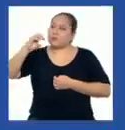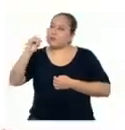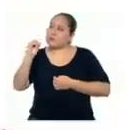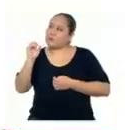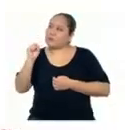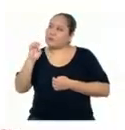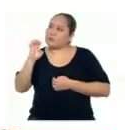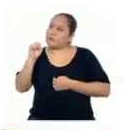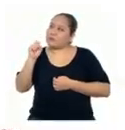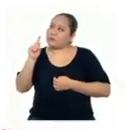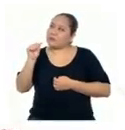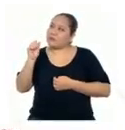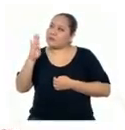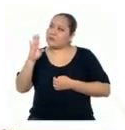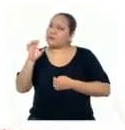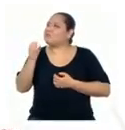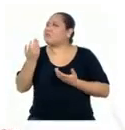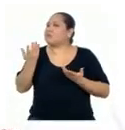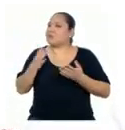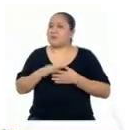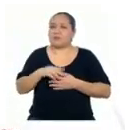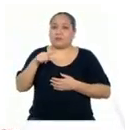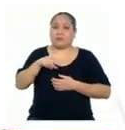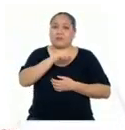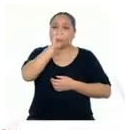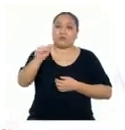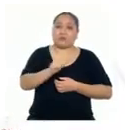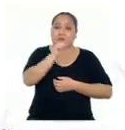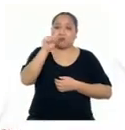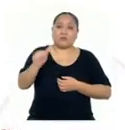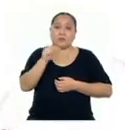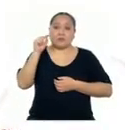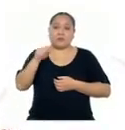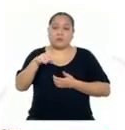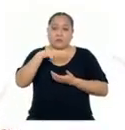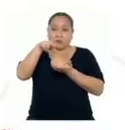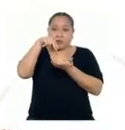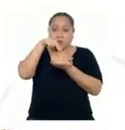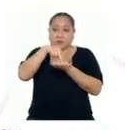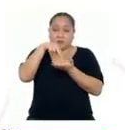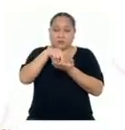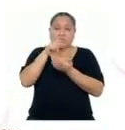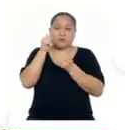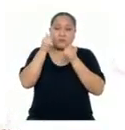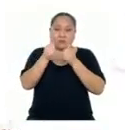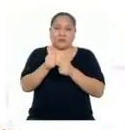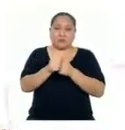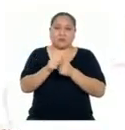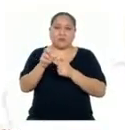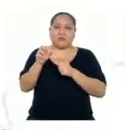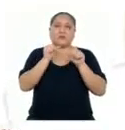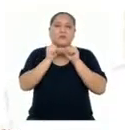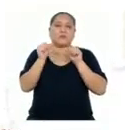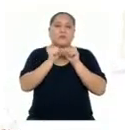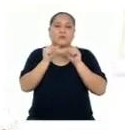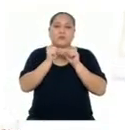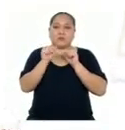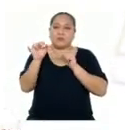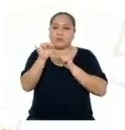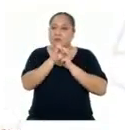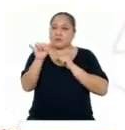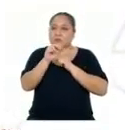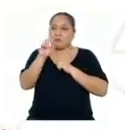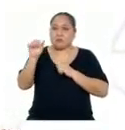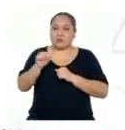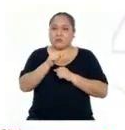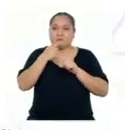estables? Los isótopos estables son átomos de un elemento cuyo núcleo es estable Tienen el mismo número atómico pero